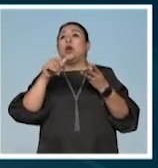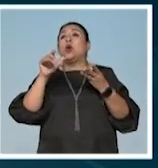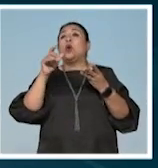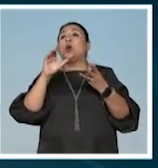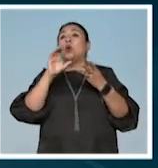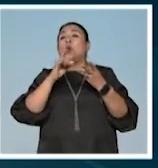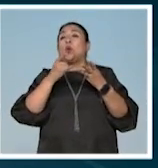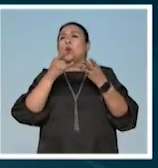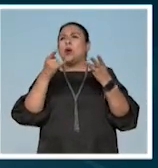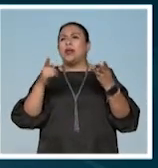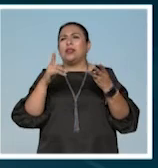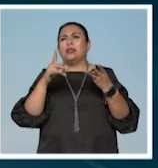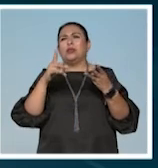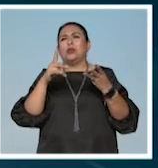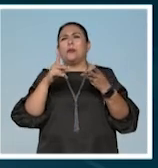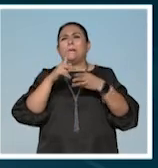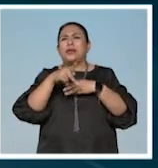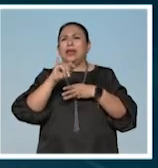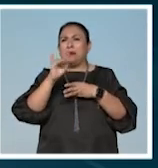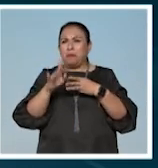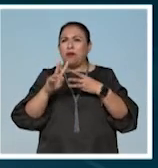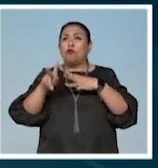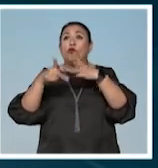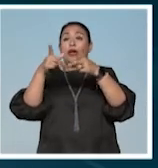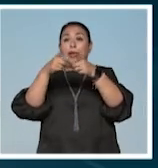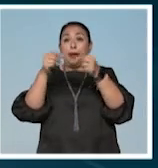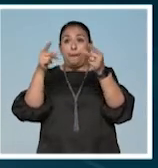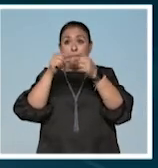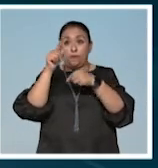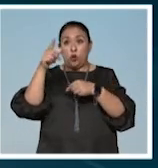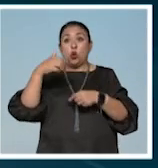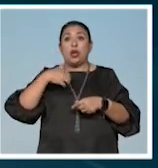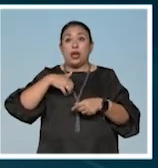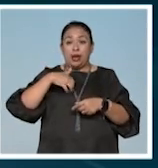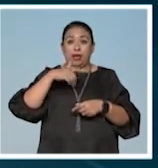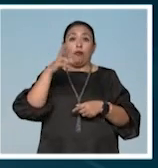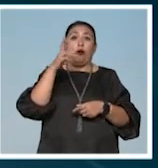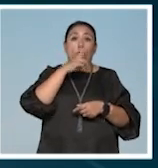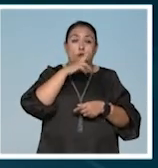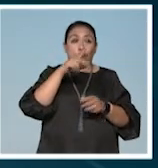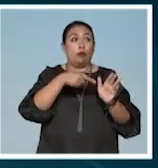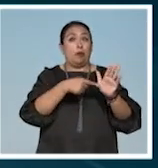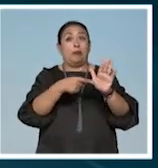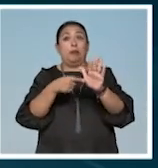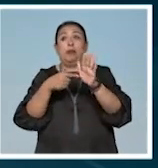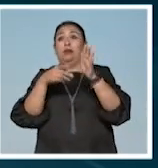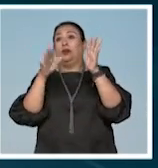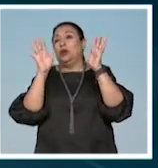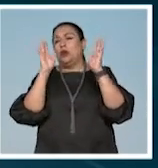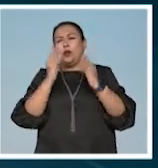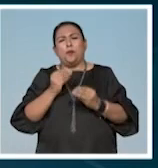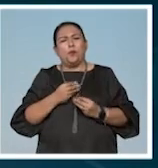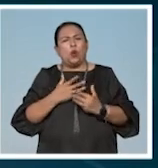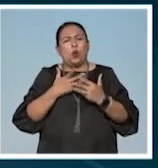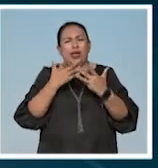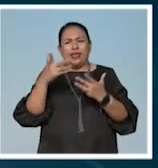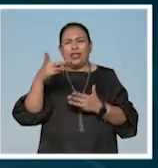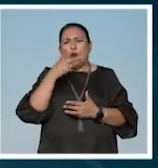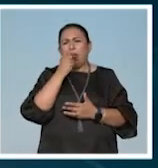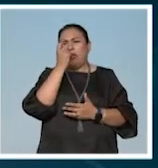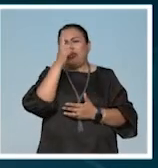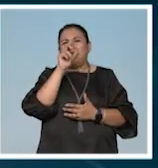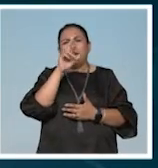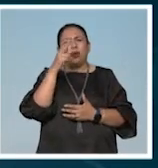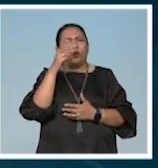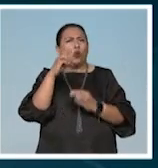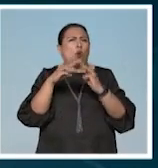de piedras y la piel de imágenes que pudimos llevar a Japón a Canadá a Rusia es un poeta es un dramaturgo tan